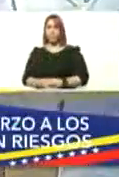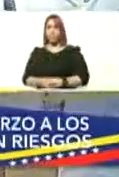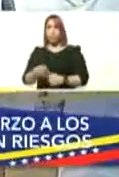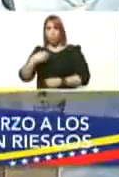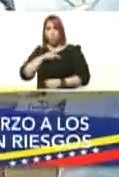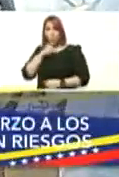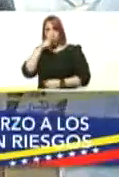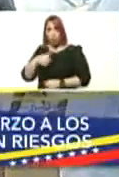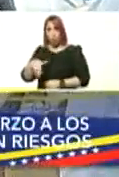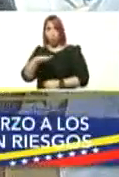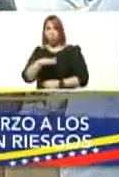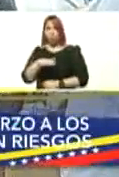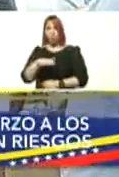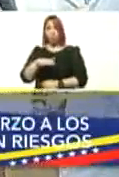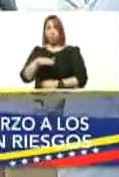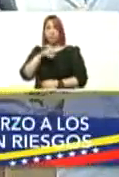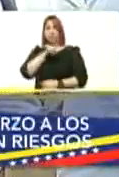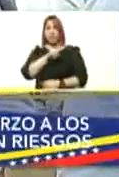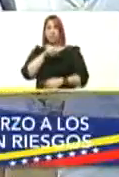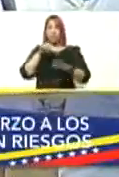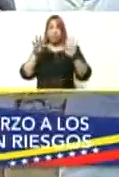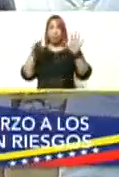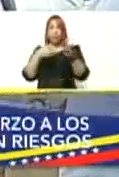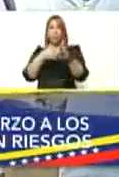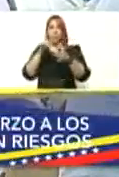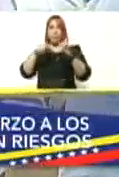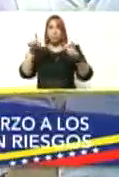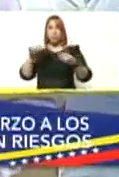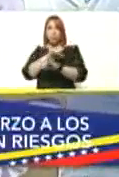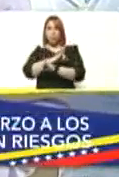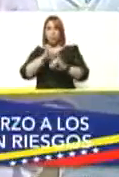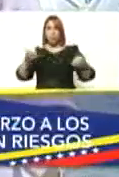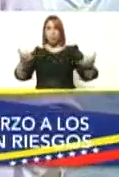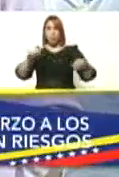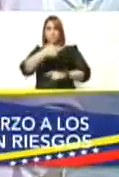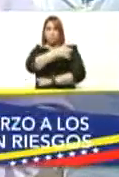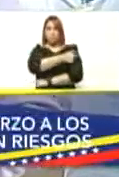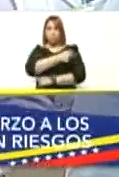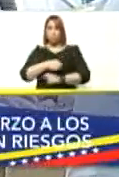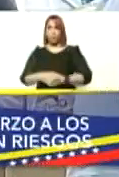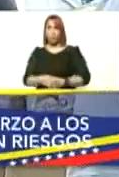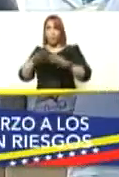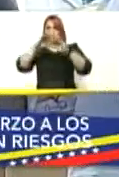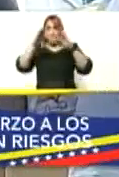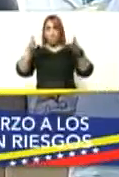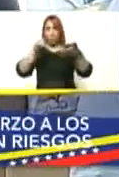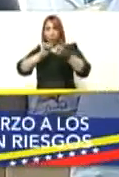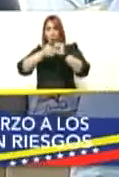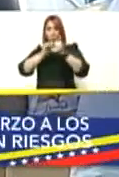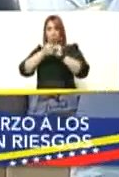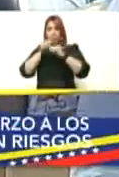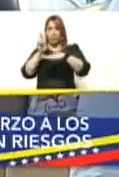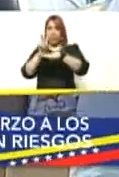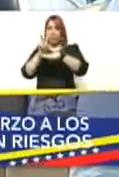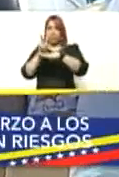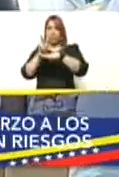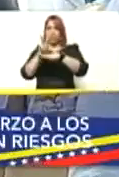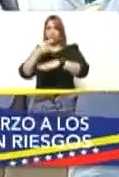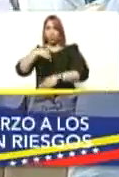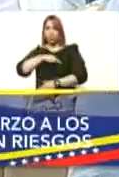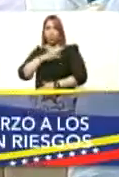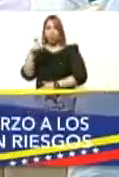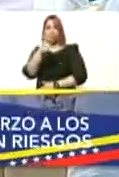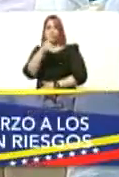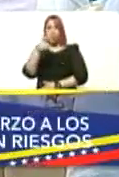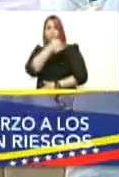estado como lo decía son 109 mil personas que han sido vacunadas desde este polideportivo José María Vargas nosotros estamos buscando